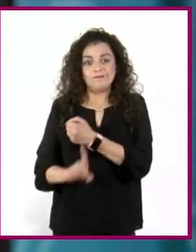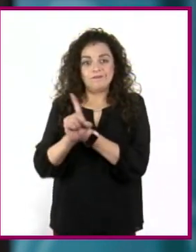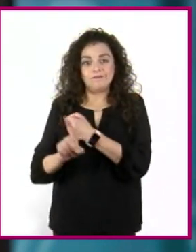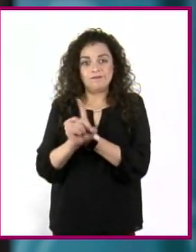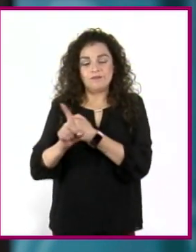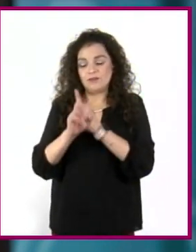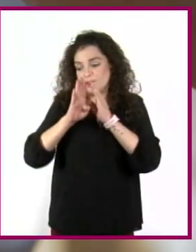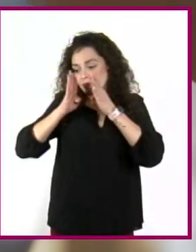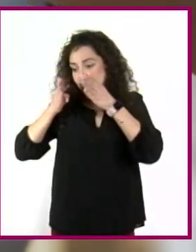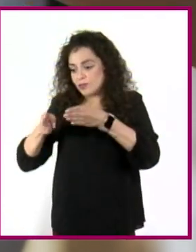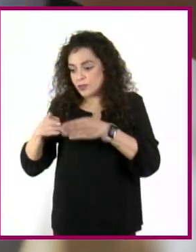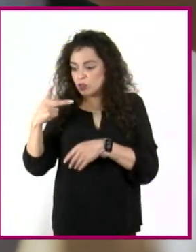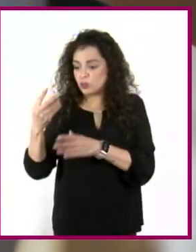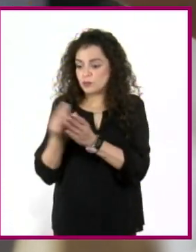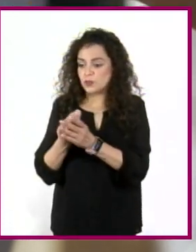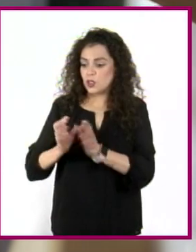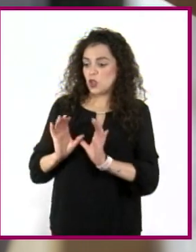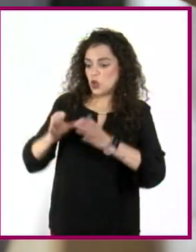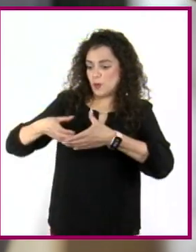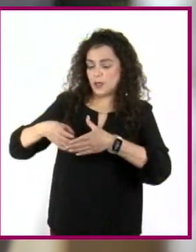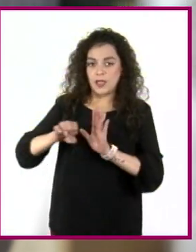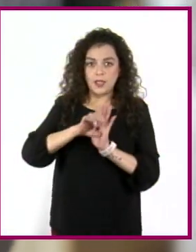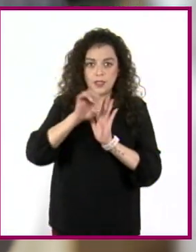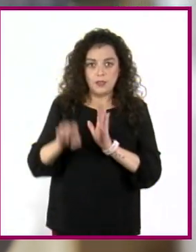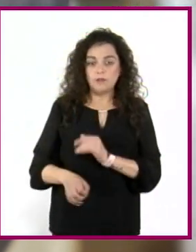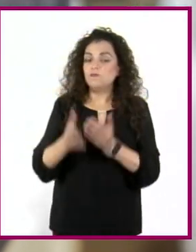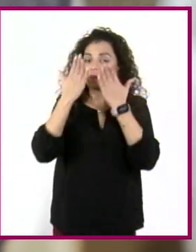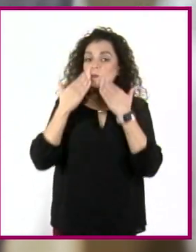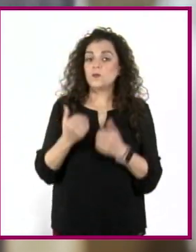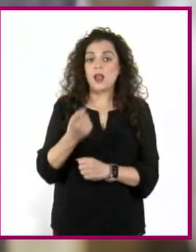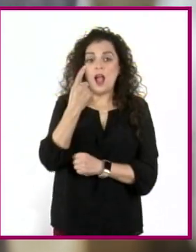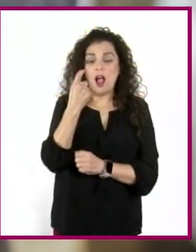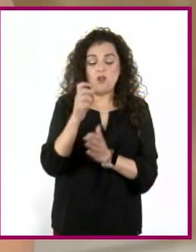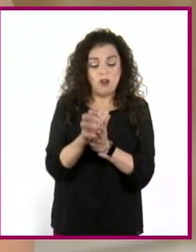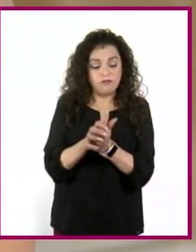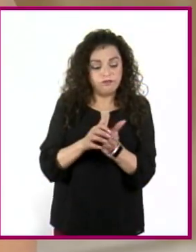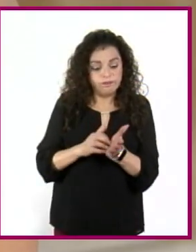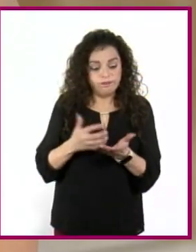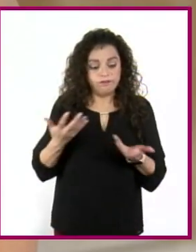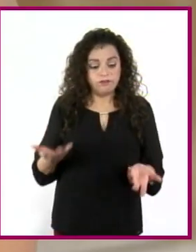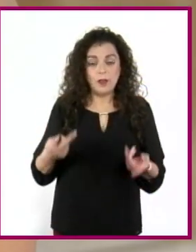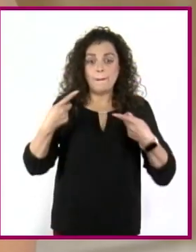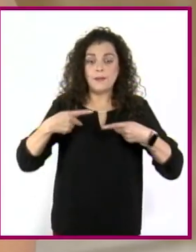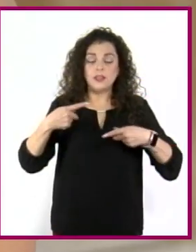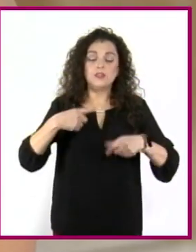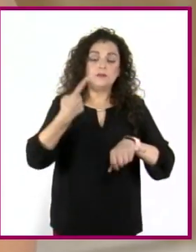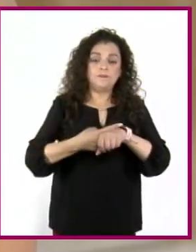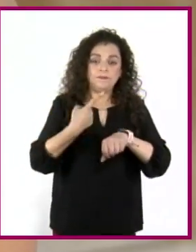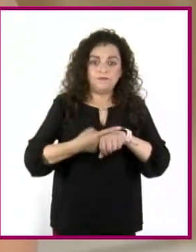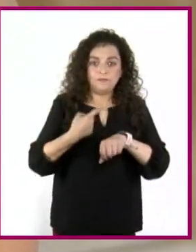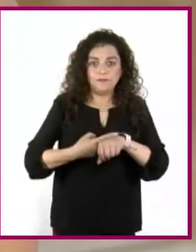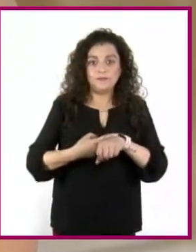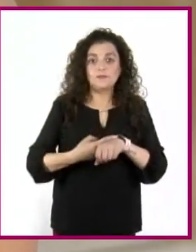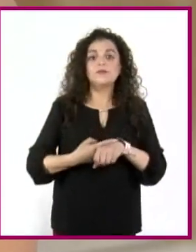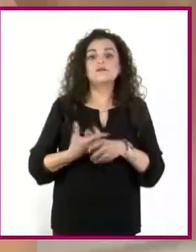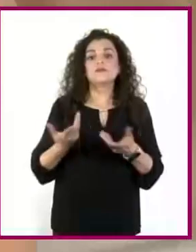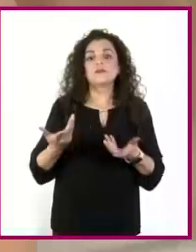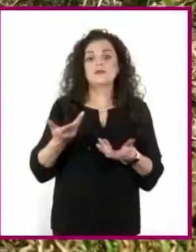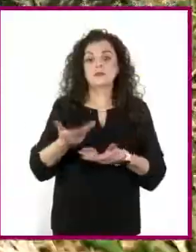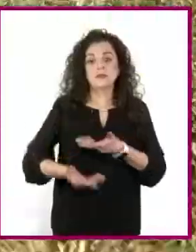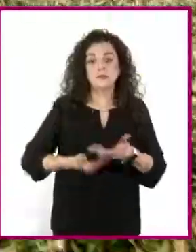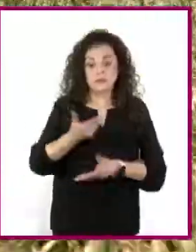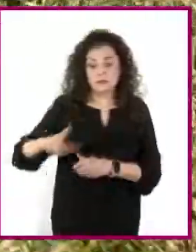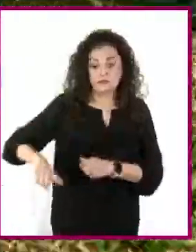que son propios de su comunidad. Por ejemplo, escasez de agua, crisis medioambiental, personas con problemas de salud, servicios públicos